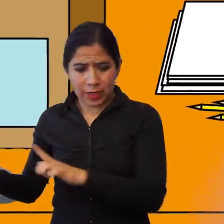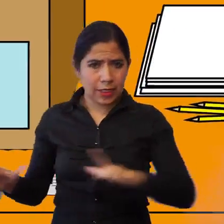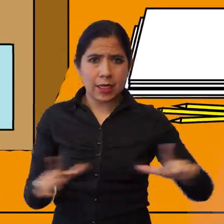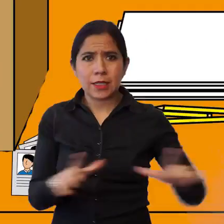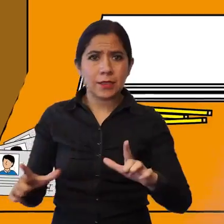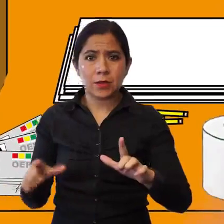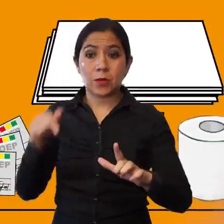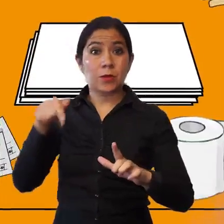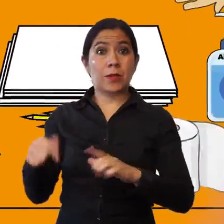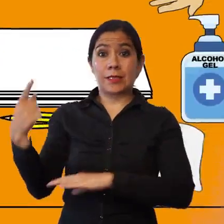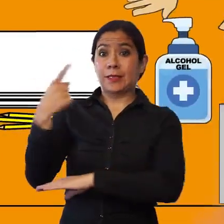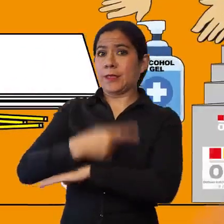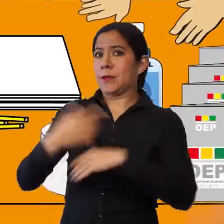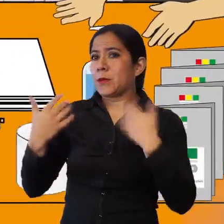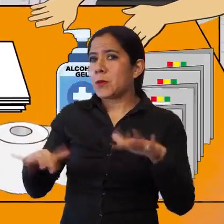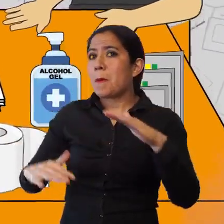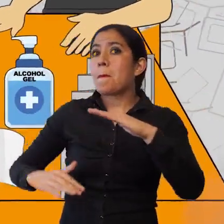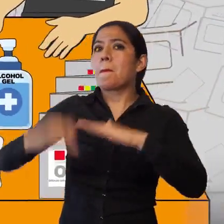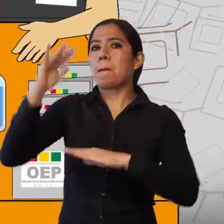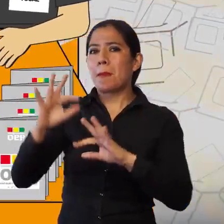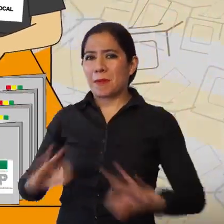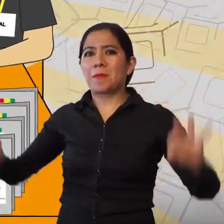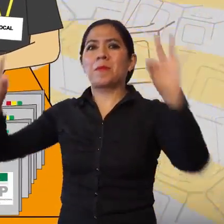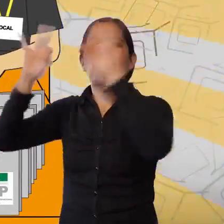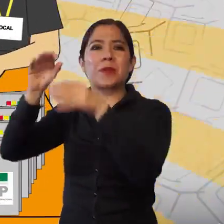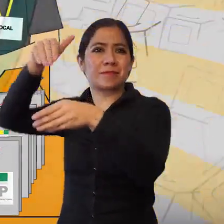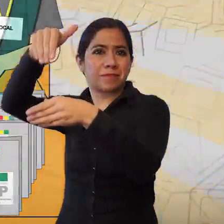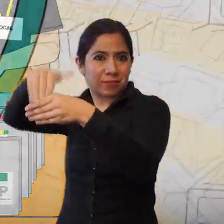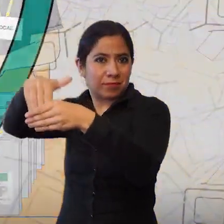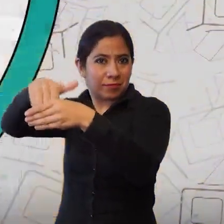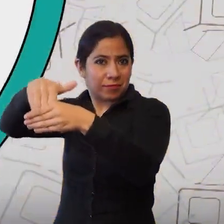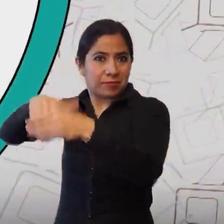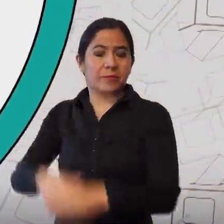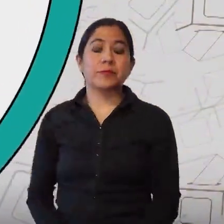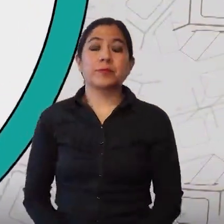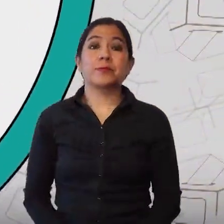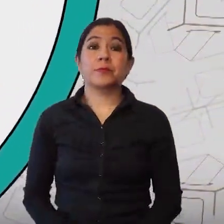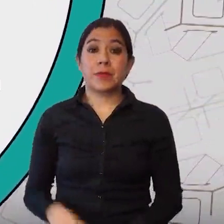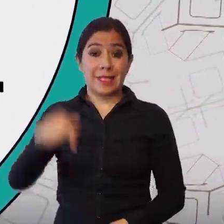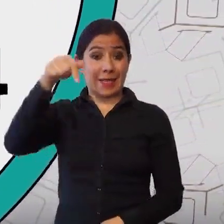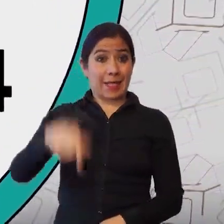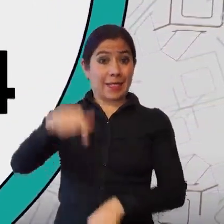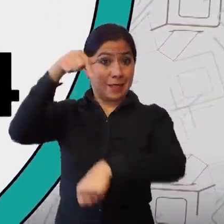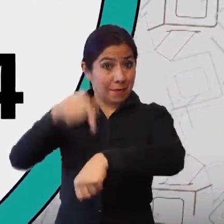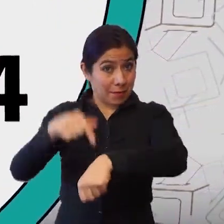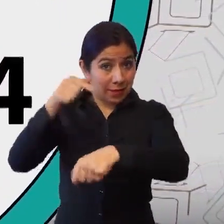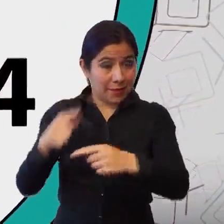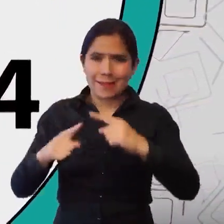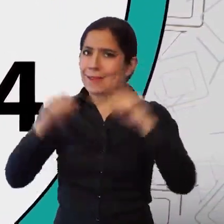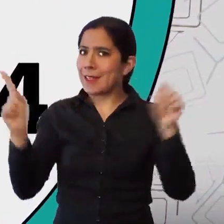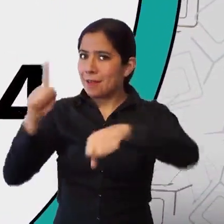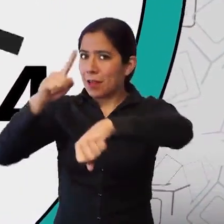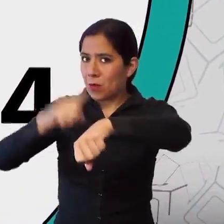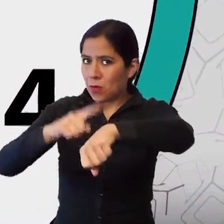más importante de un proceso electoral, en esta elección, el horario extendido de votación